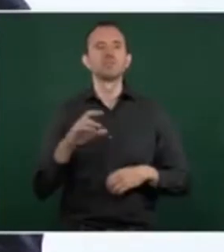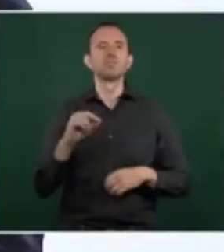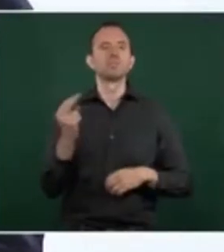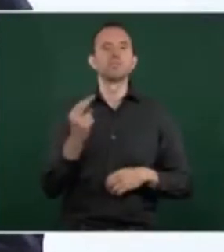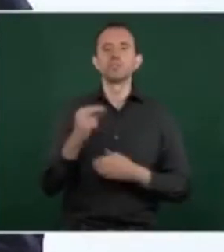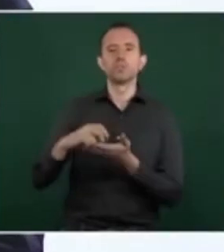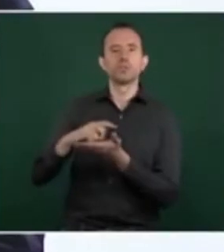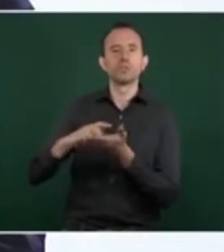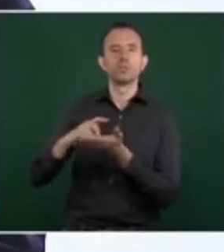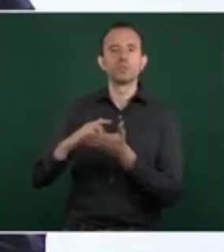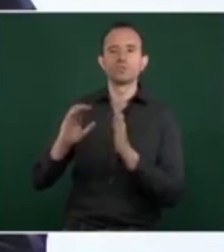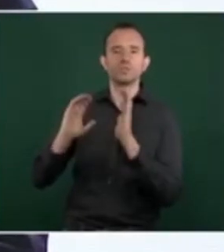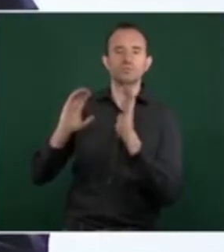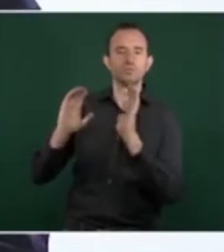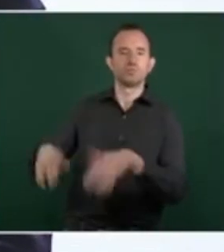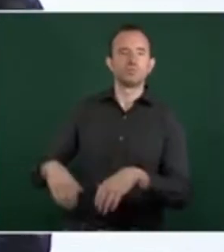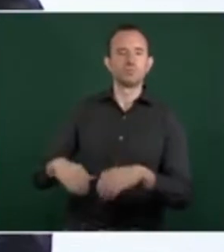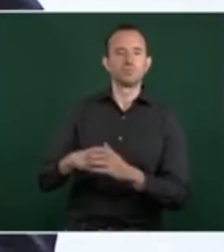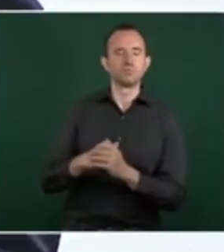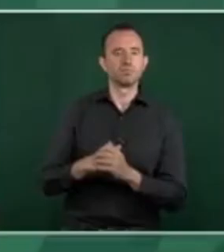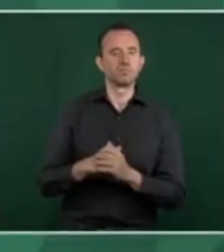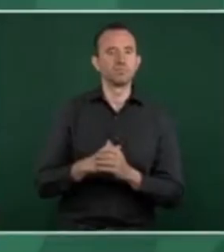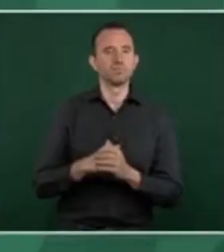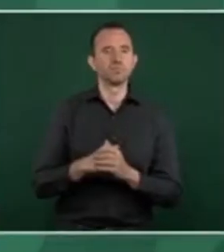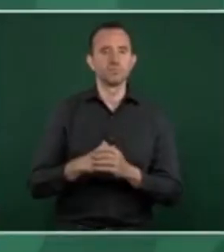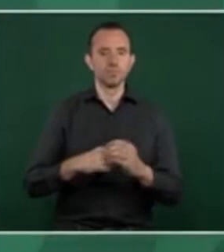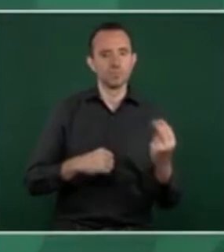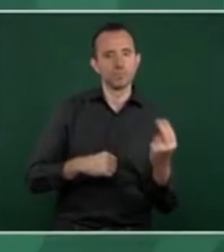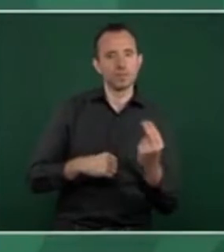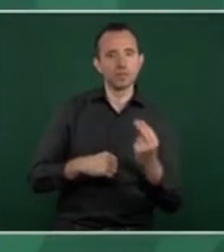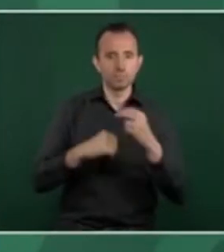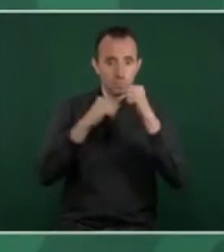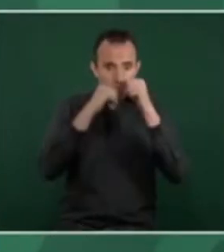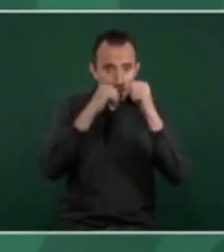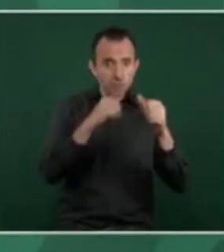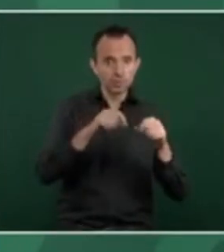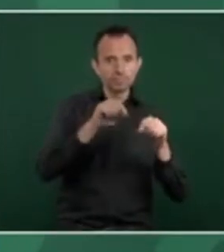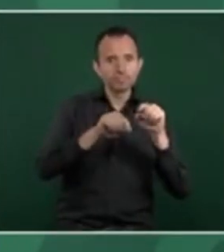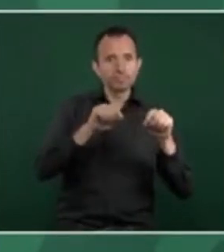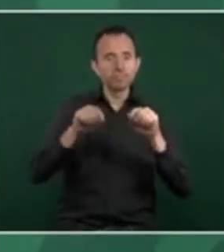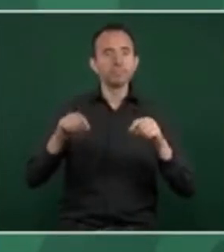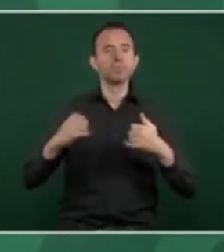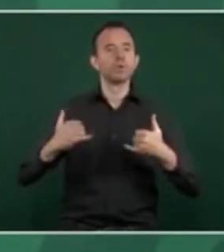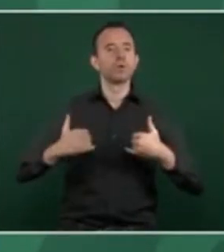pero hay que atender a los jóvenes. Y también